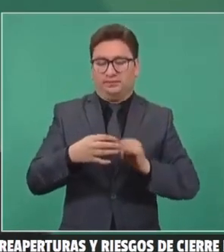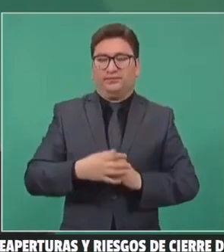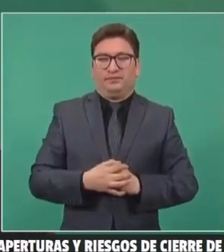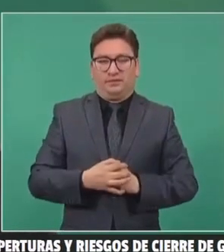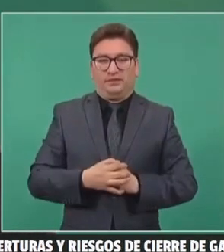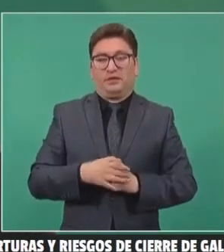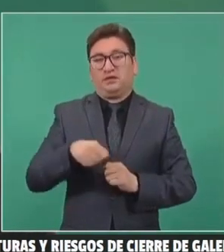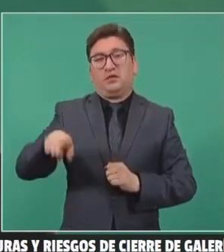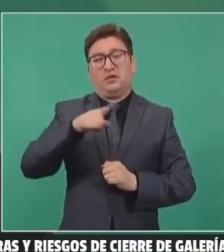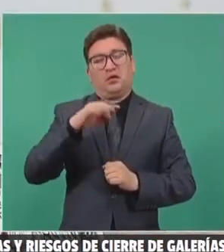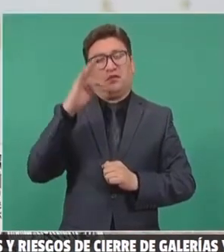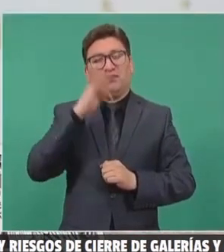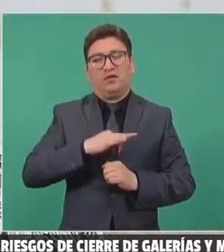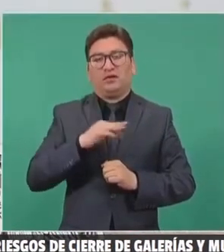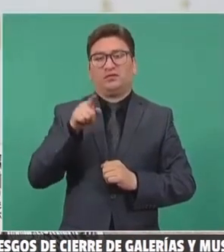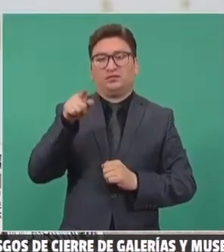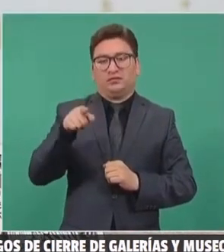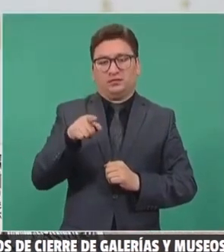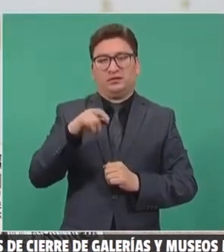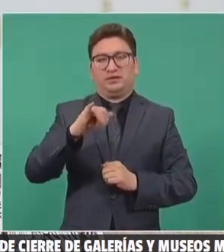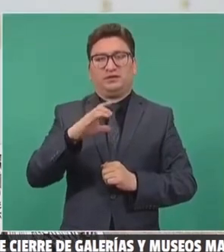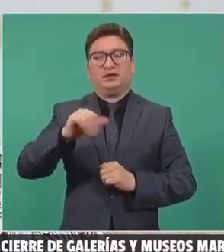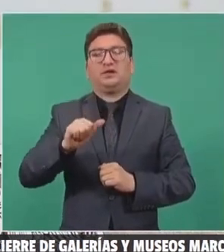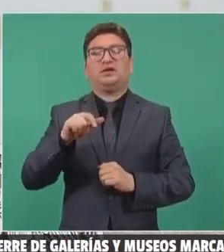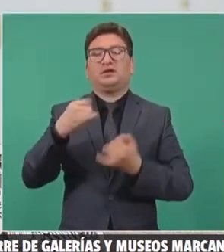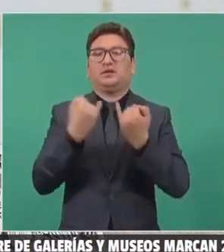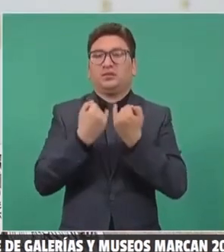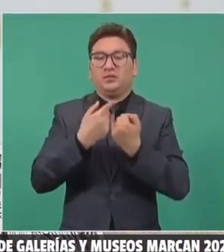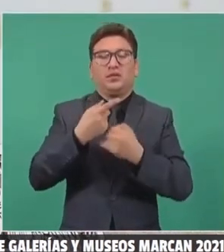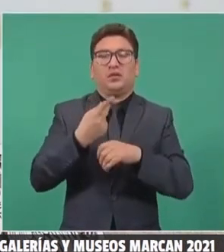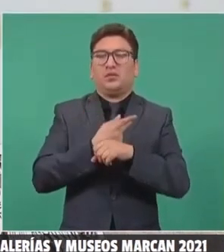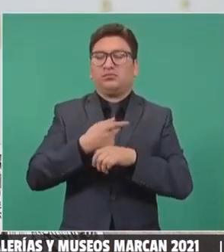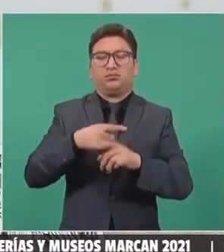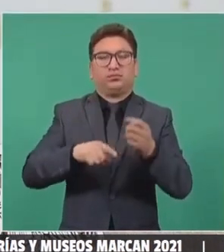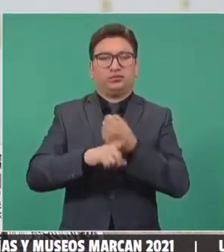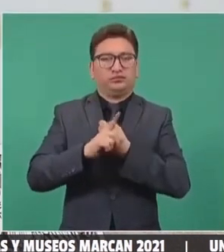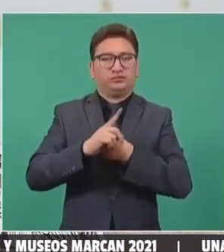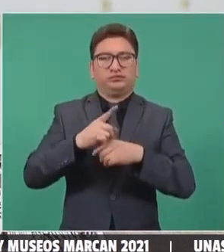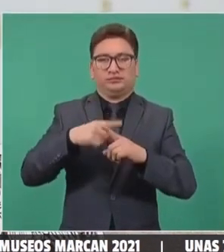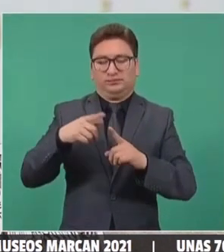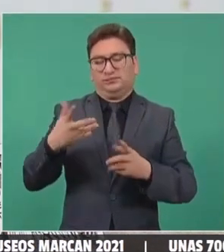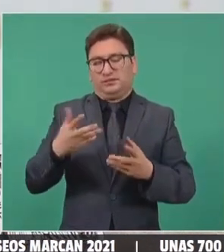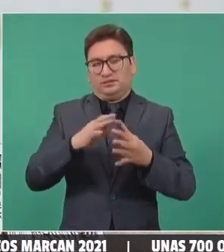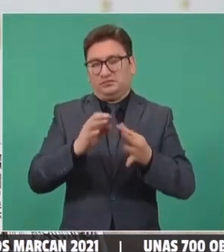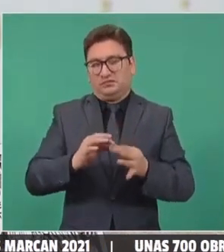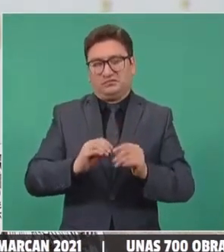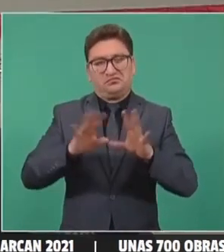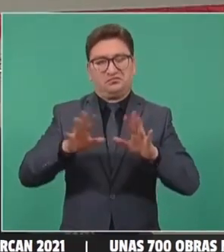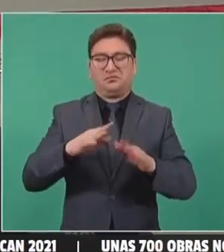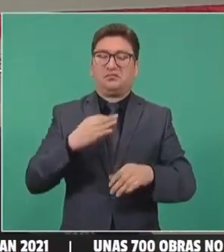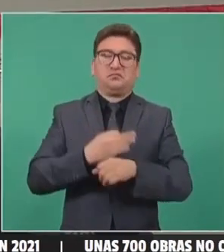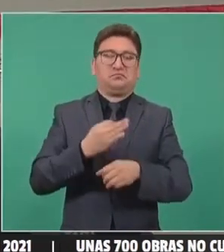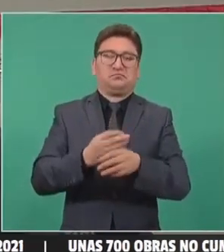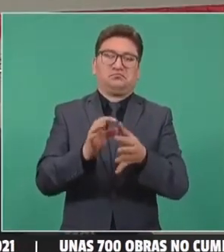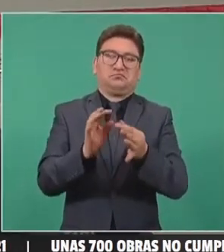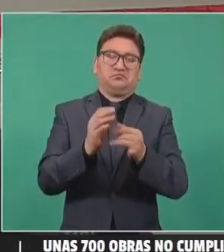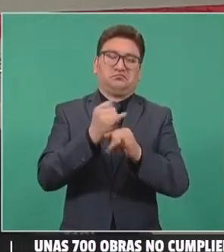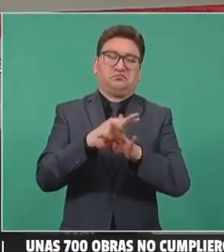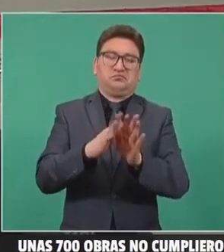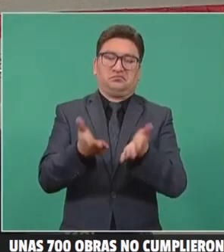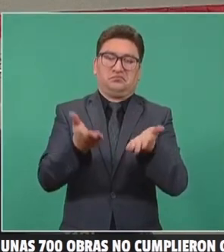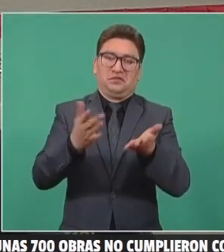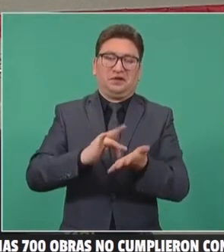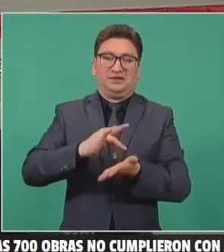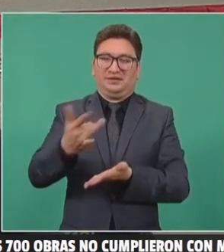de la empresa Icaflor sobre el conflicto. Y bueno, hasta aquí nuestra sección. Muchas gracias